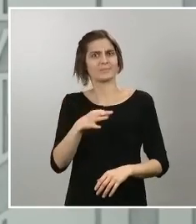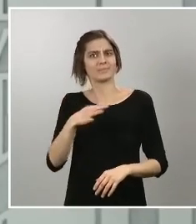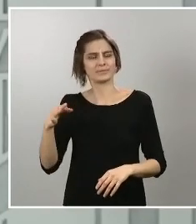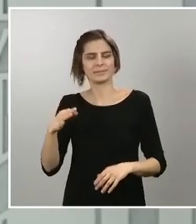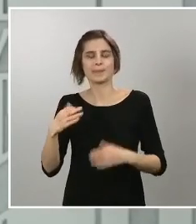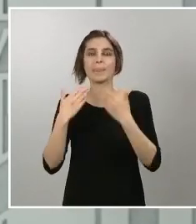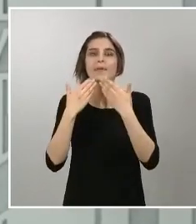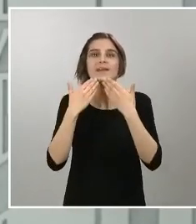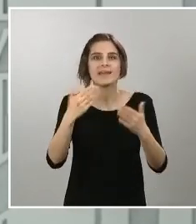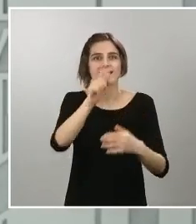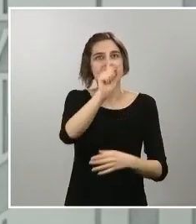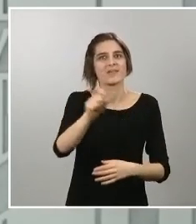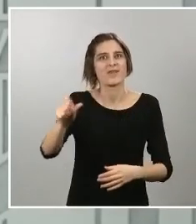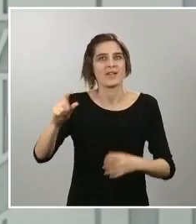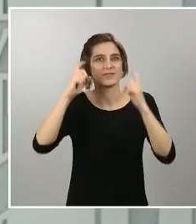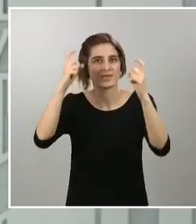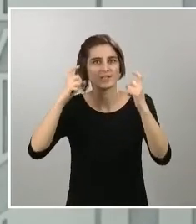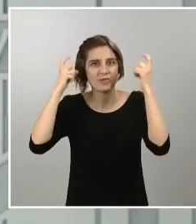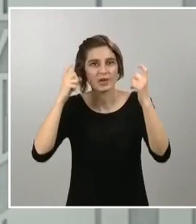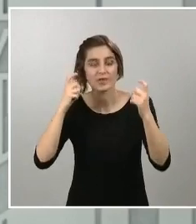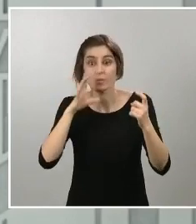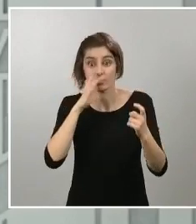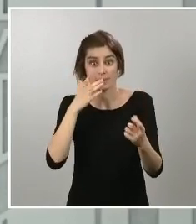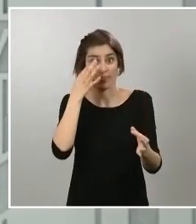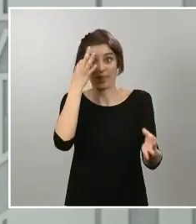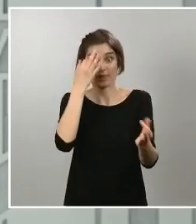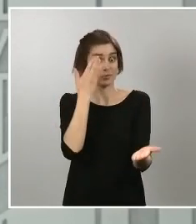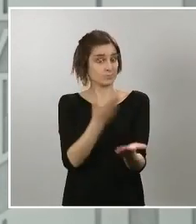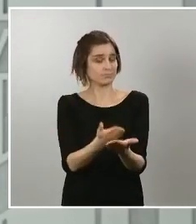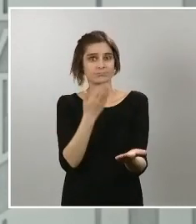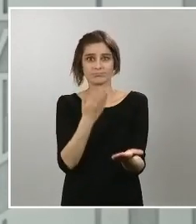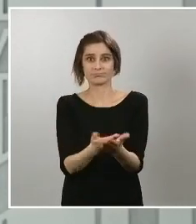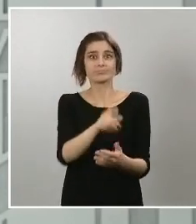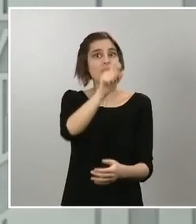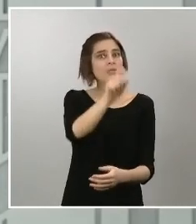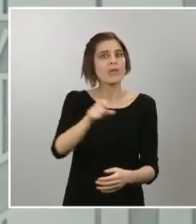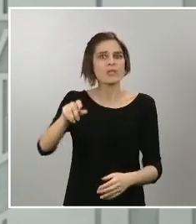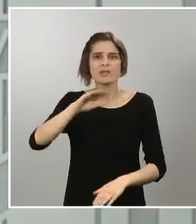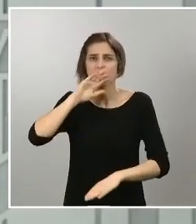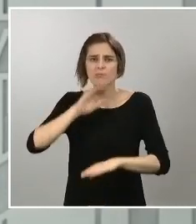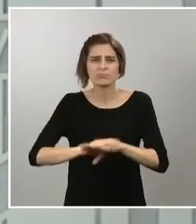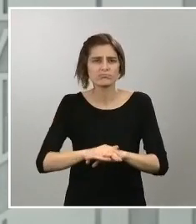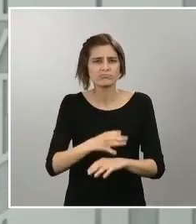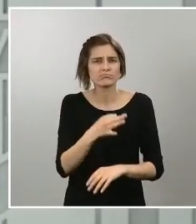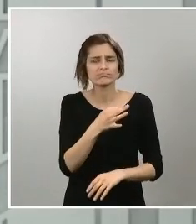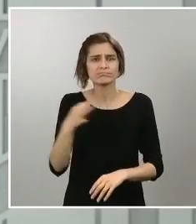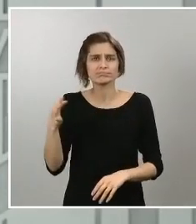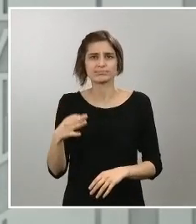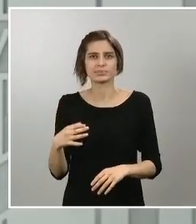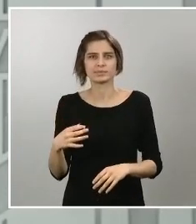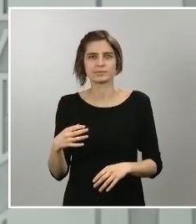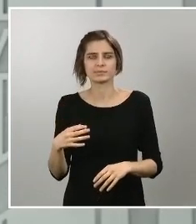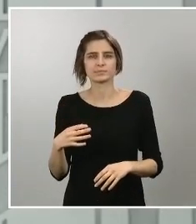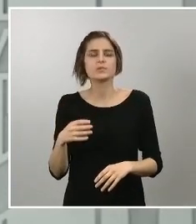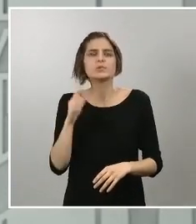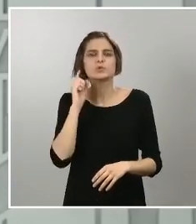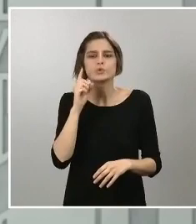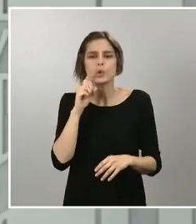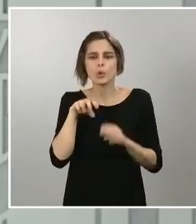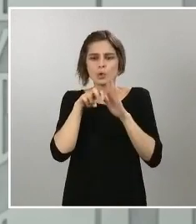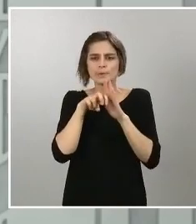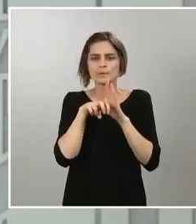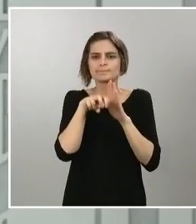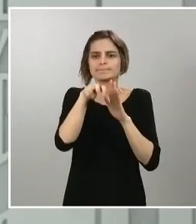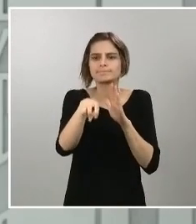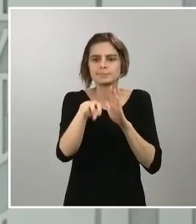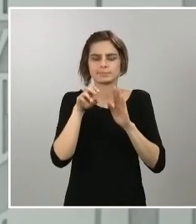afirmar que los ciudadanos se han comportado de forma ejemplar no han tenido una movilidad más allá de la que en su momento